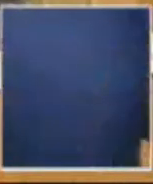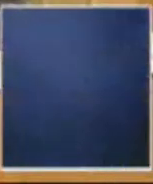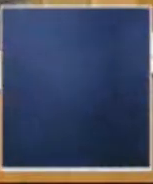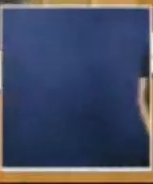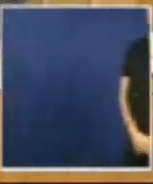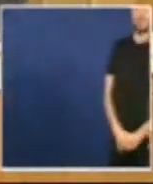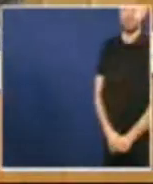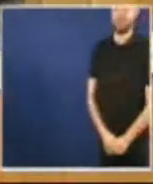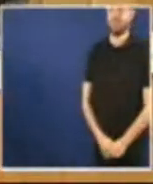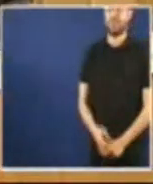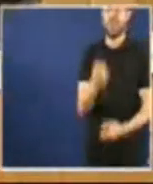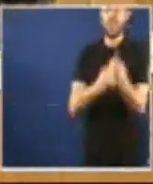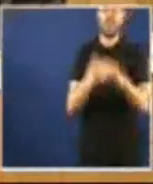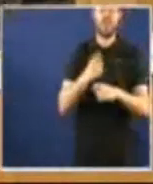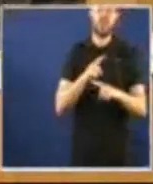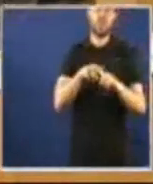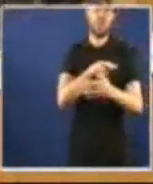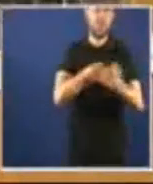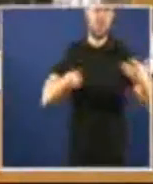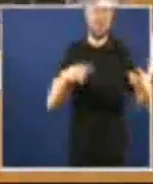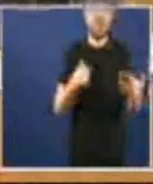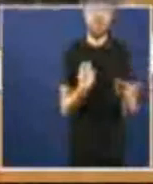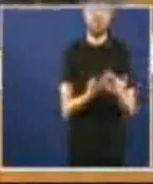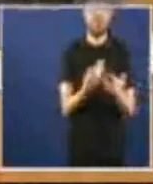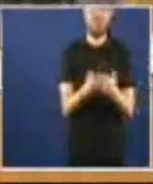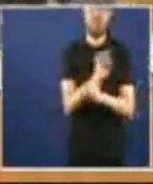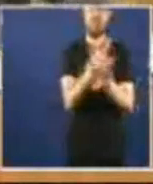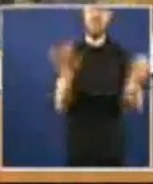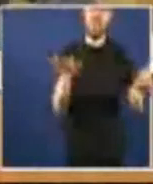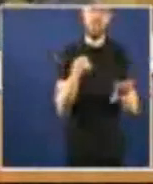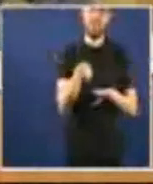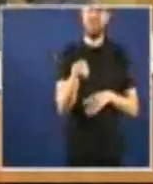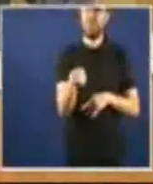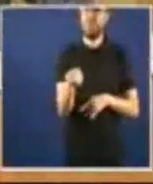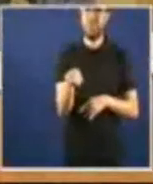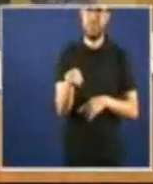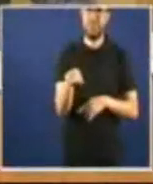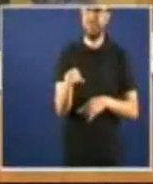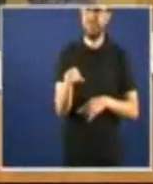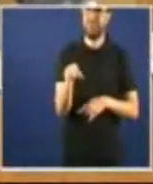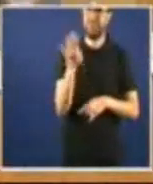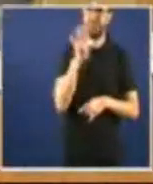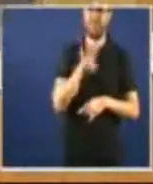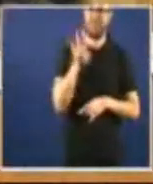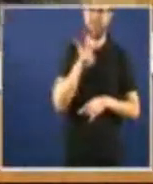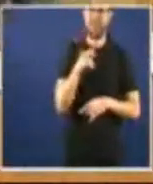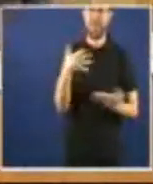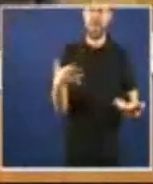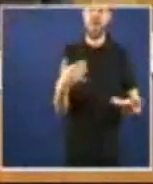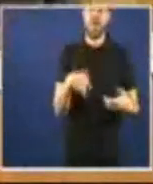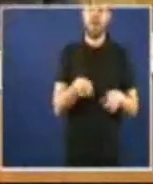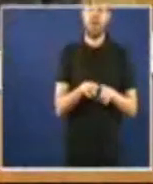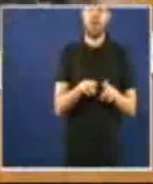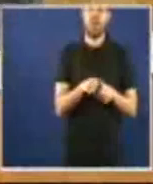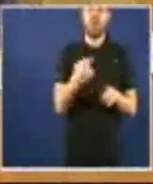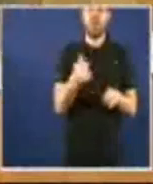expresan con claridade este fenómeno perverso pero non podo extenderme senón non me da tempo agora que convertiron o debate